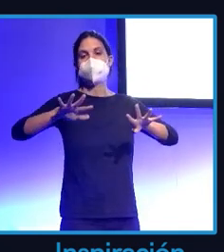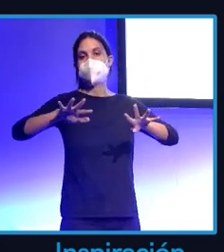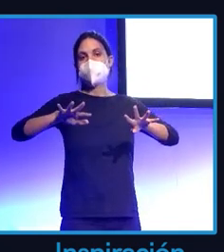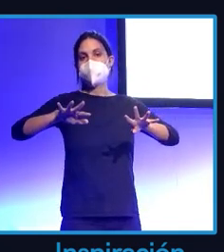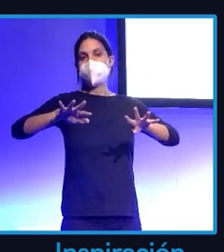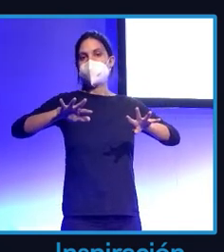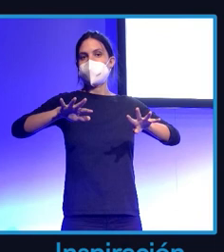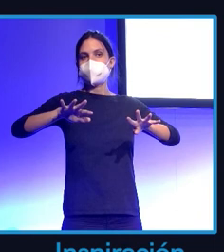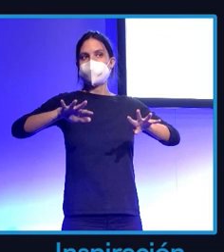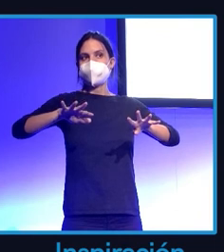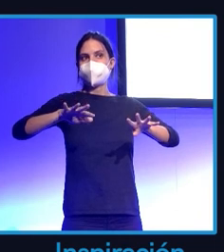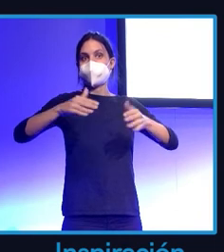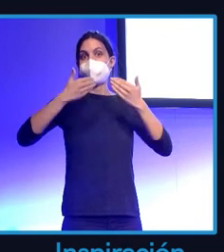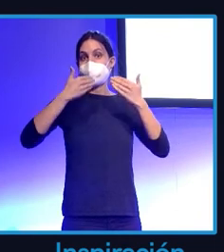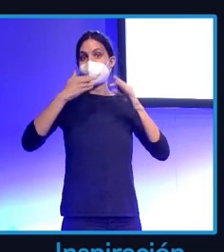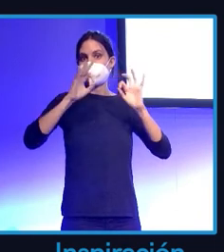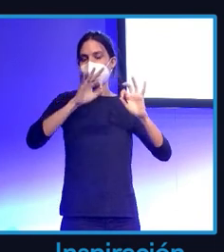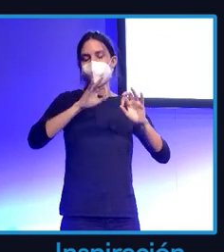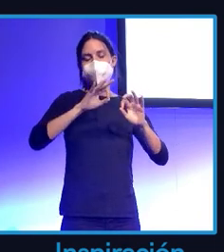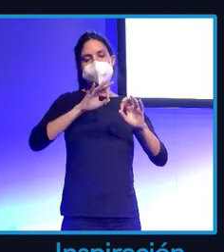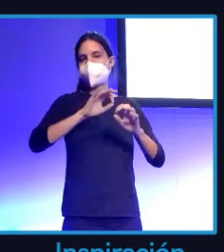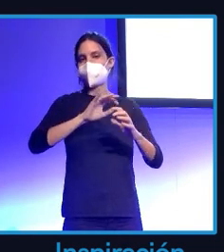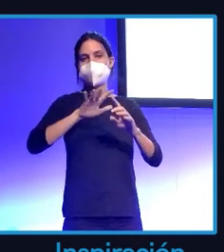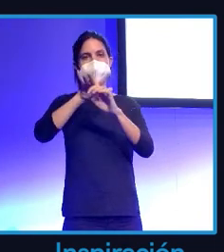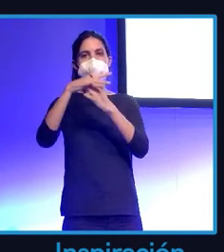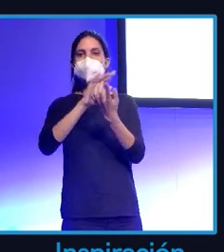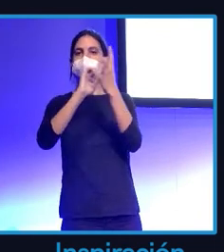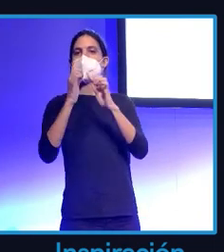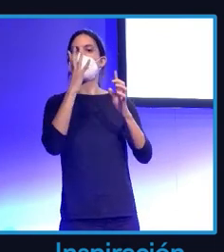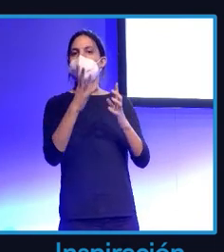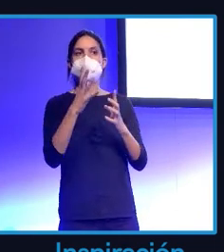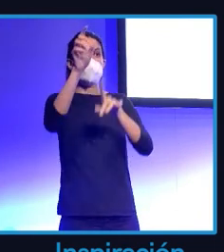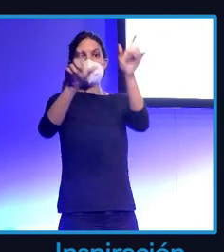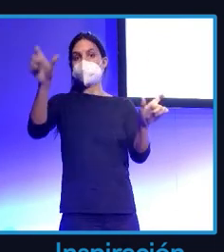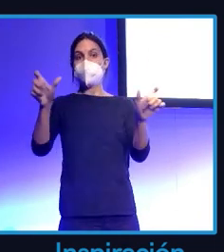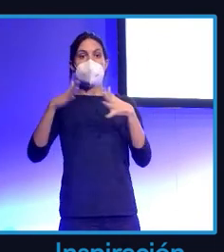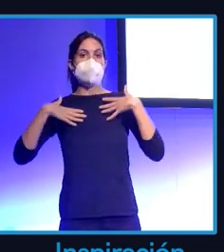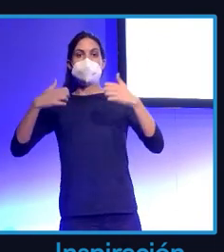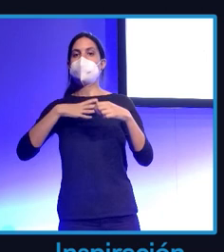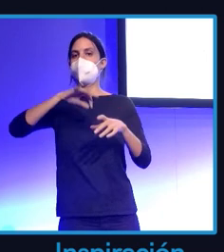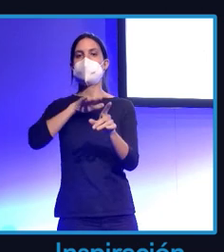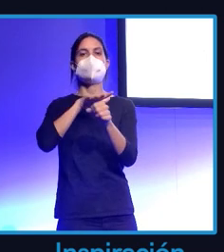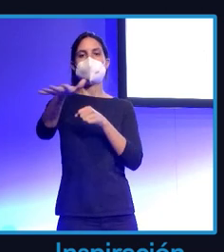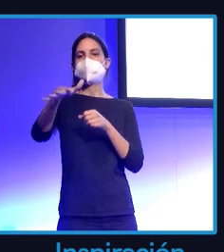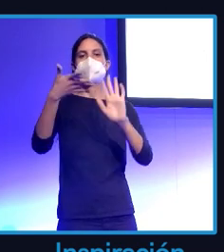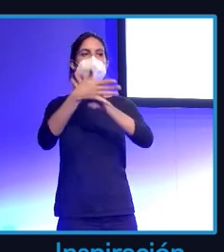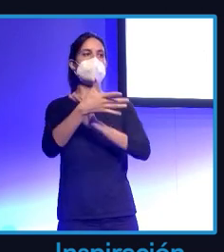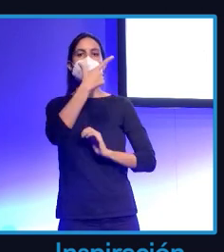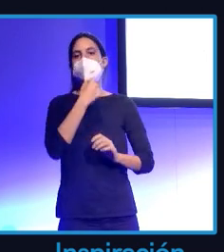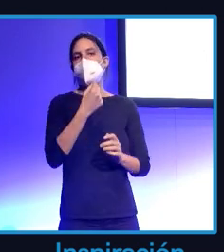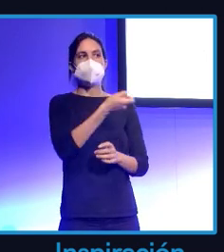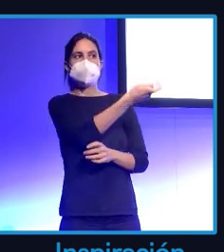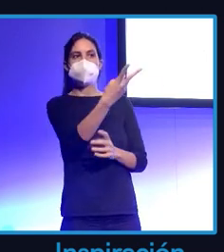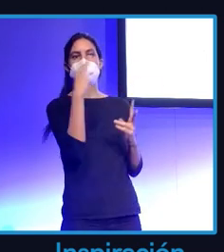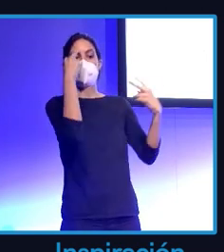marketing, saliese y que todo el mundo se hiciese influencer porque al final era una manera fácil de que te conocieran, de ganar dinero. Como dije al principio,